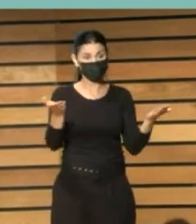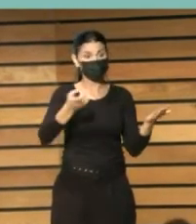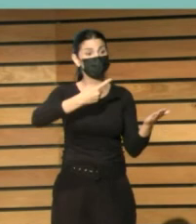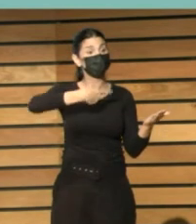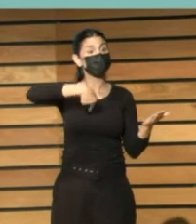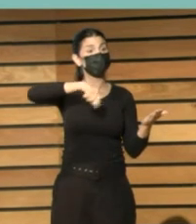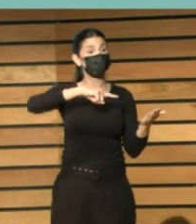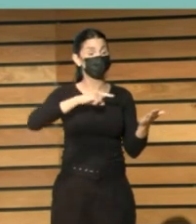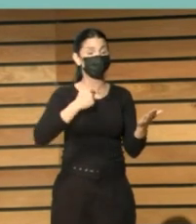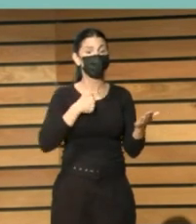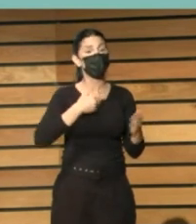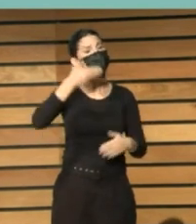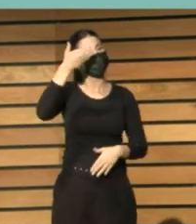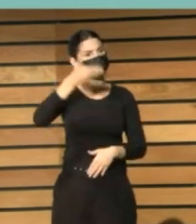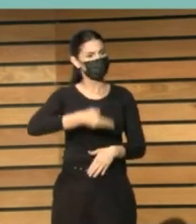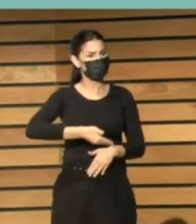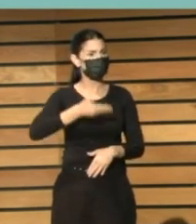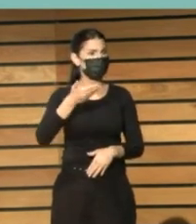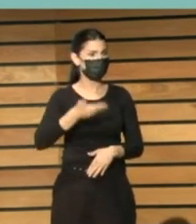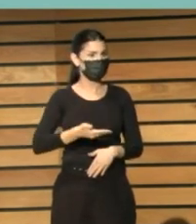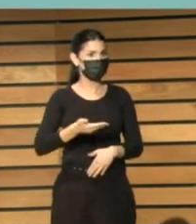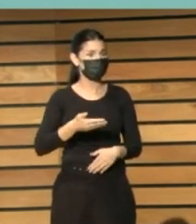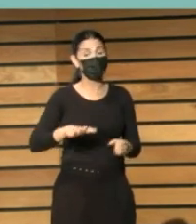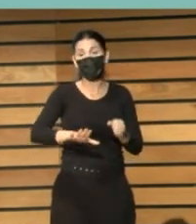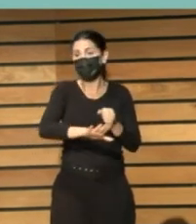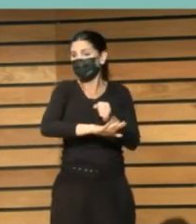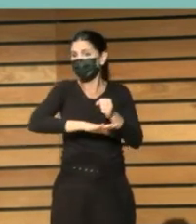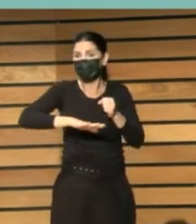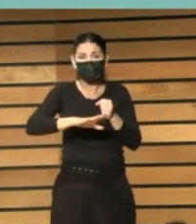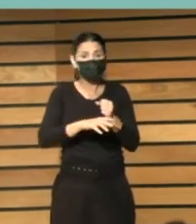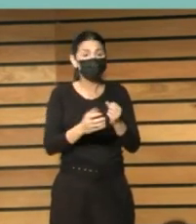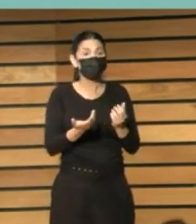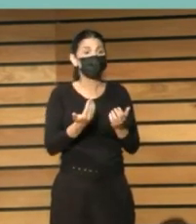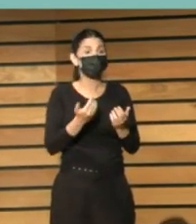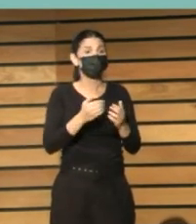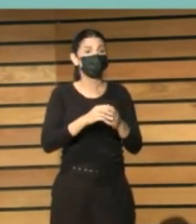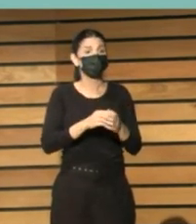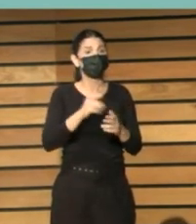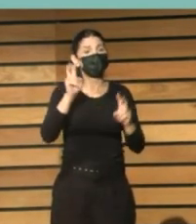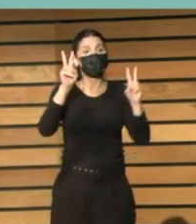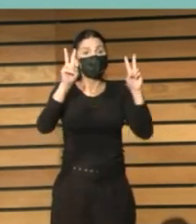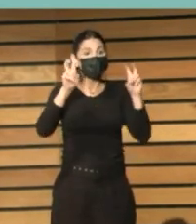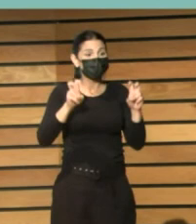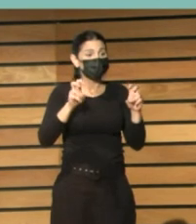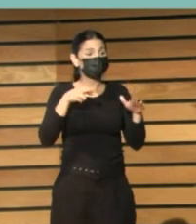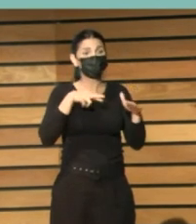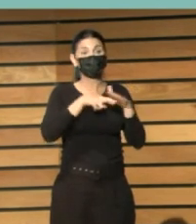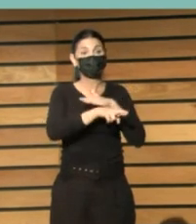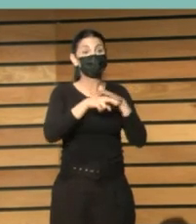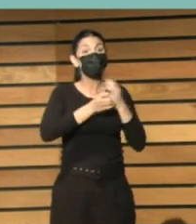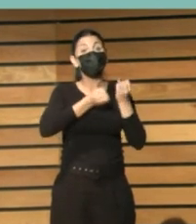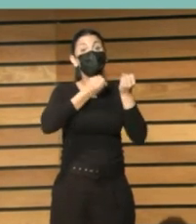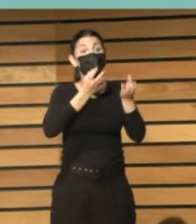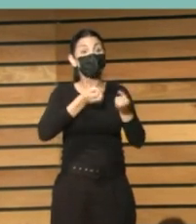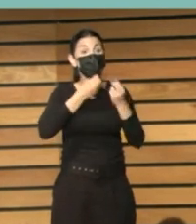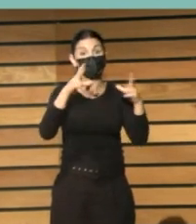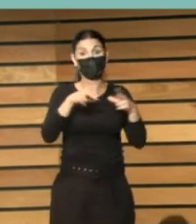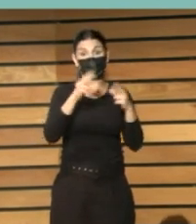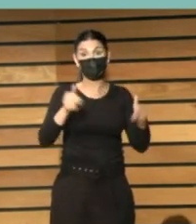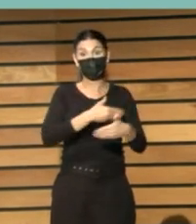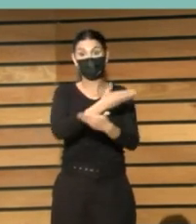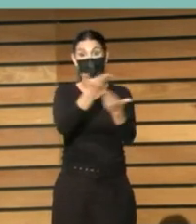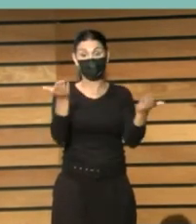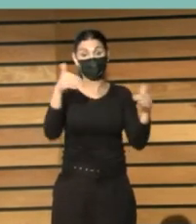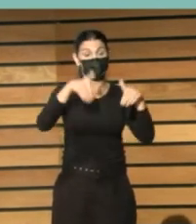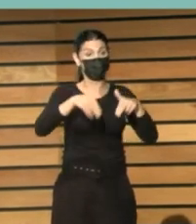es básico ¿eh? para el acceso democrático a los recursos de información sin información